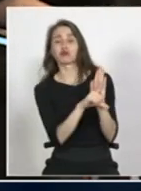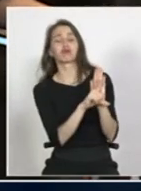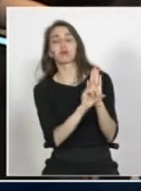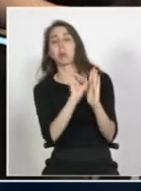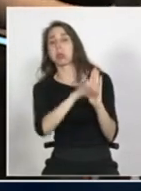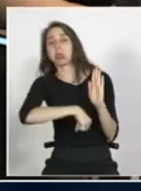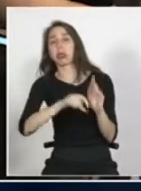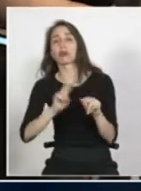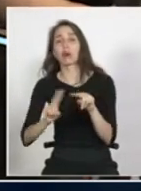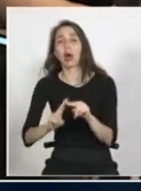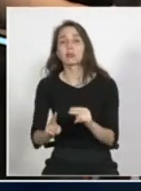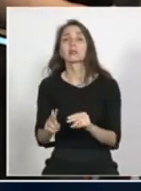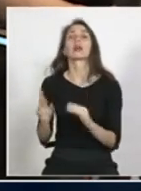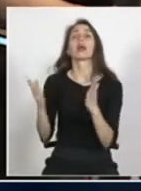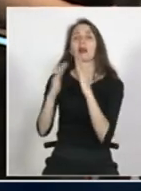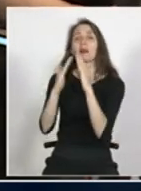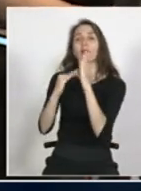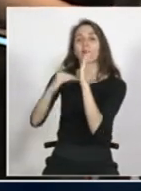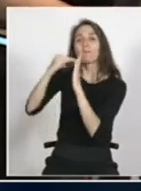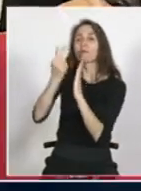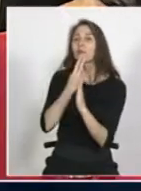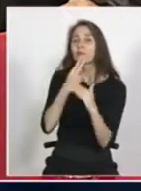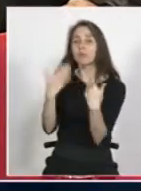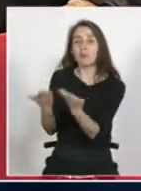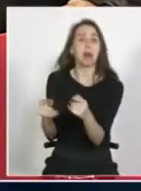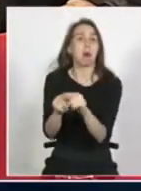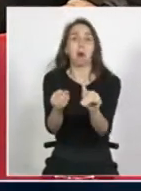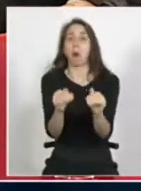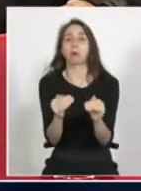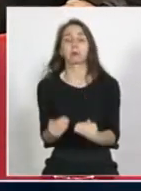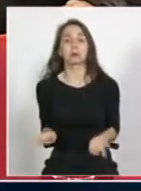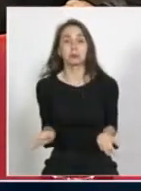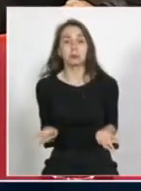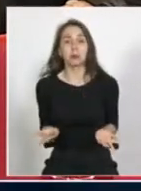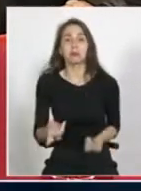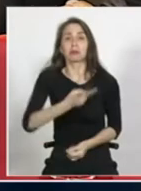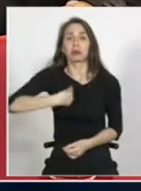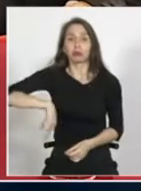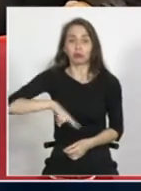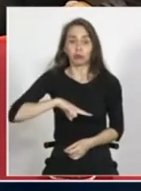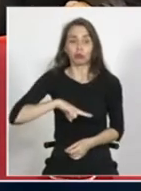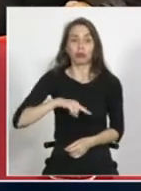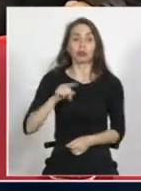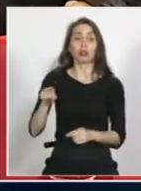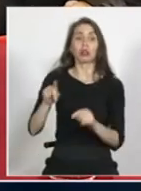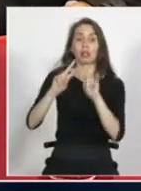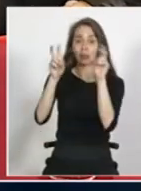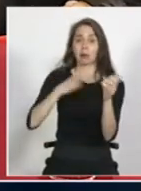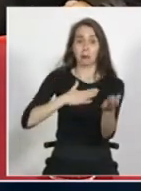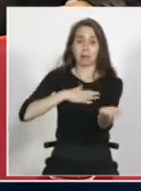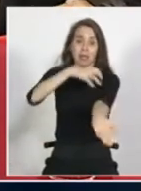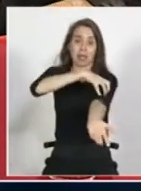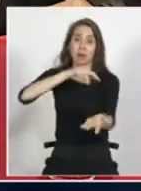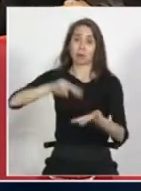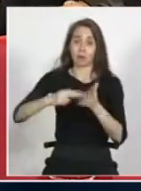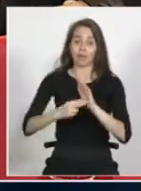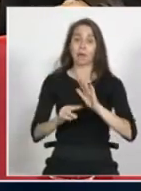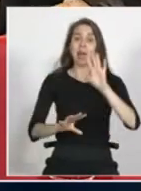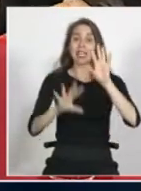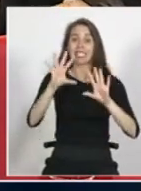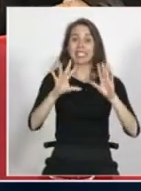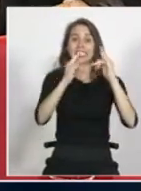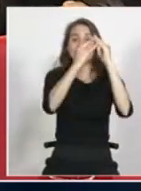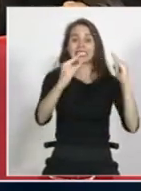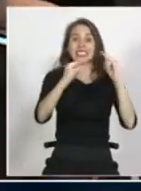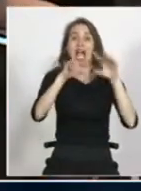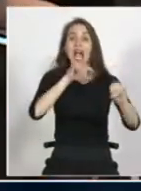en materia de vivienda por ejemplo en materia de vivienda lo mismo que es otro tema de mi región nosotros teníamos 15 campamentos hoy día